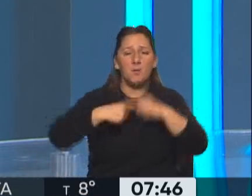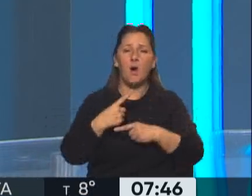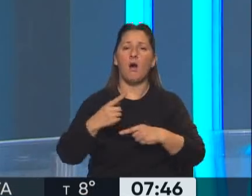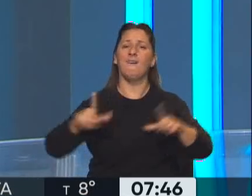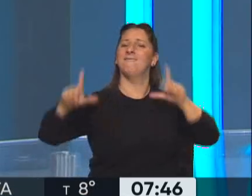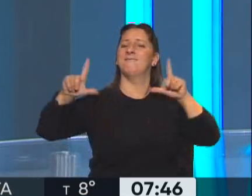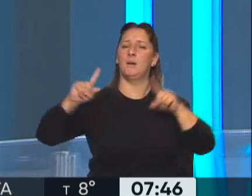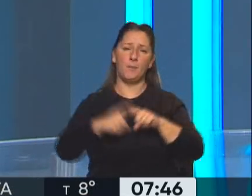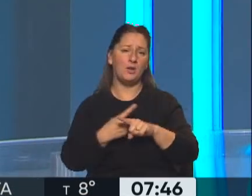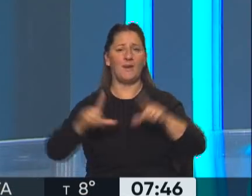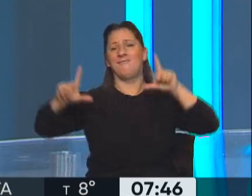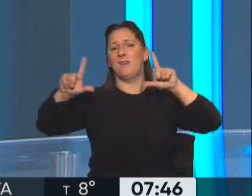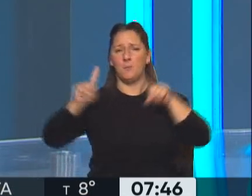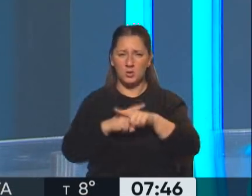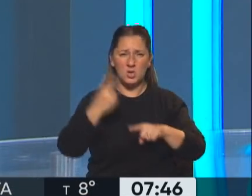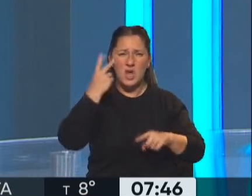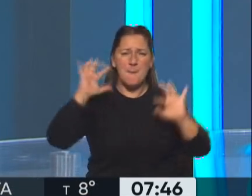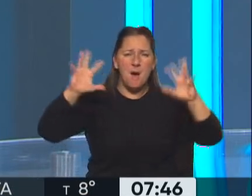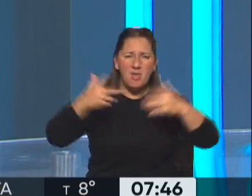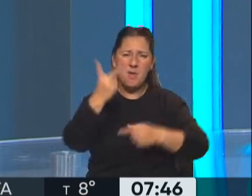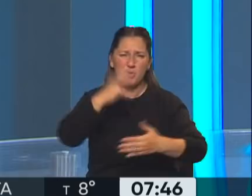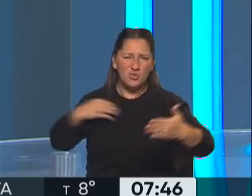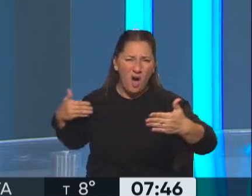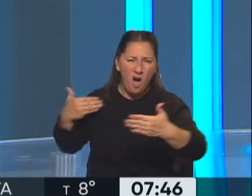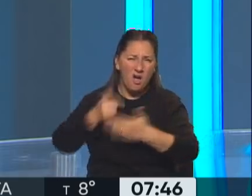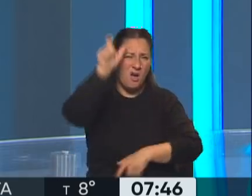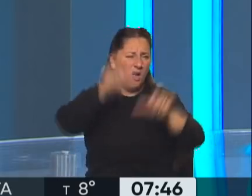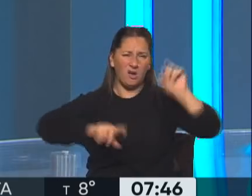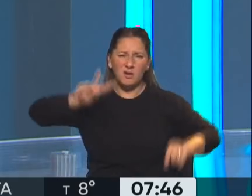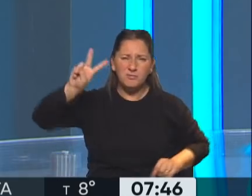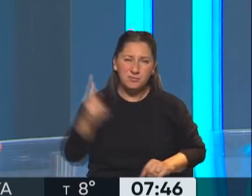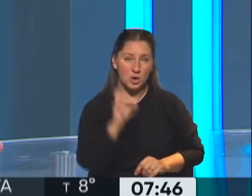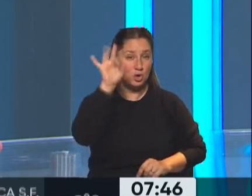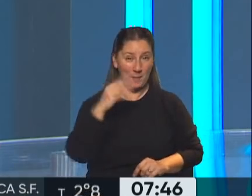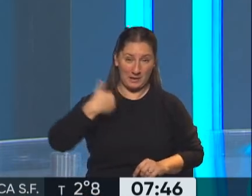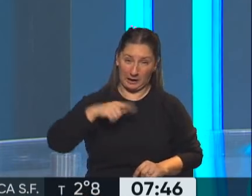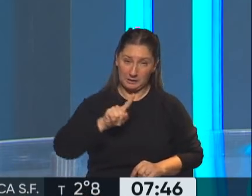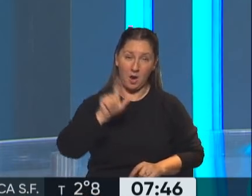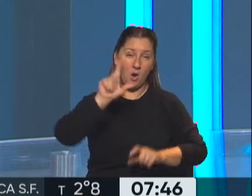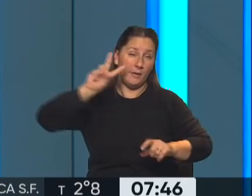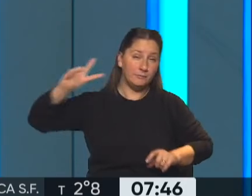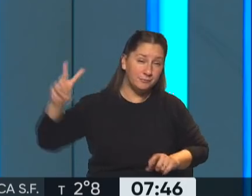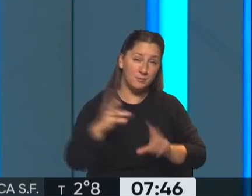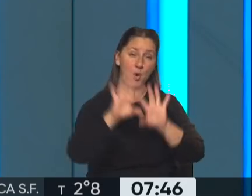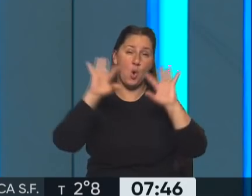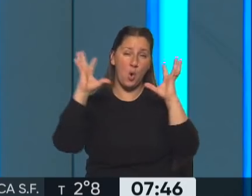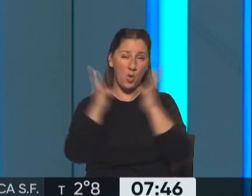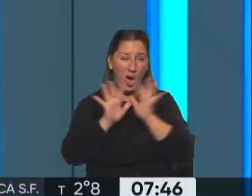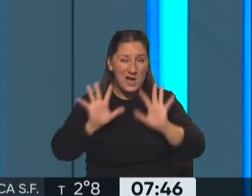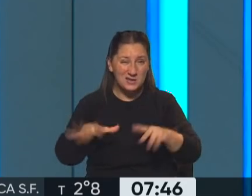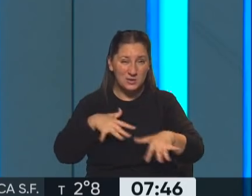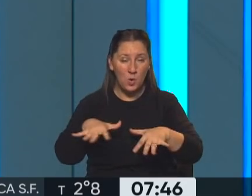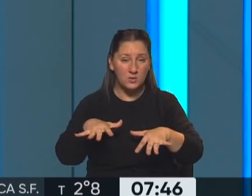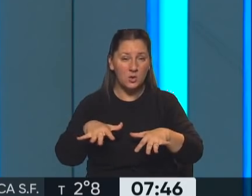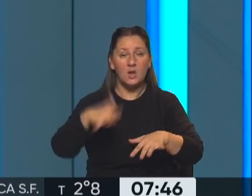político en el marco de una pandemia que ya lleva dos años con la cantidad de personas fallecidas no solo en la Argentina, sino en el mundo, ¿no? Sí, y además lo que se dice y después